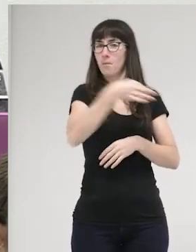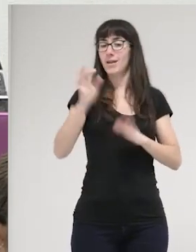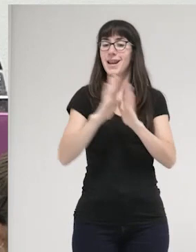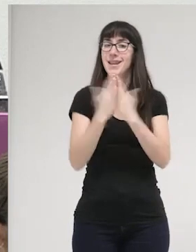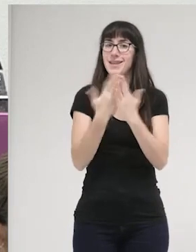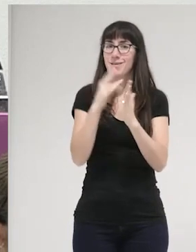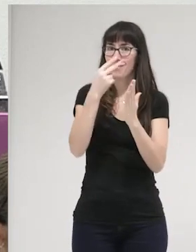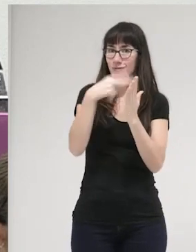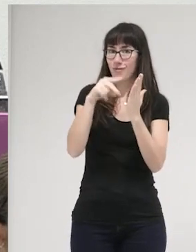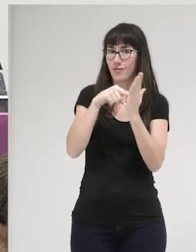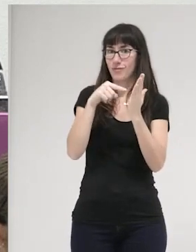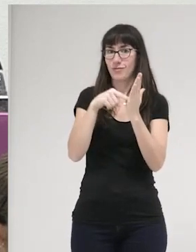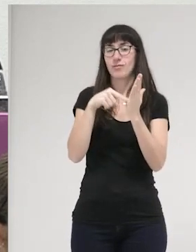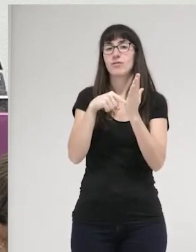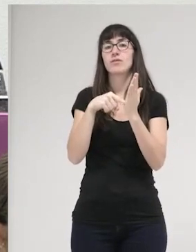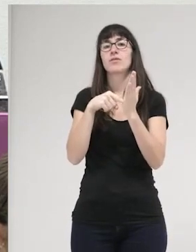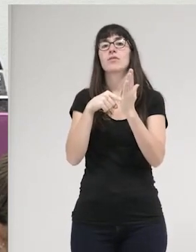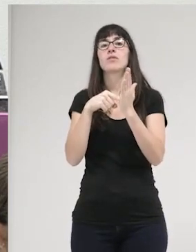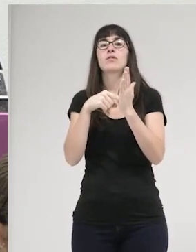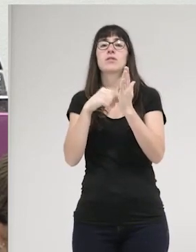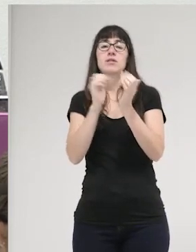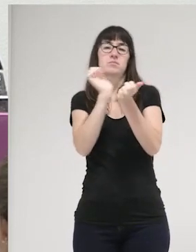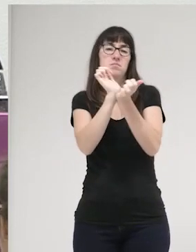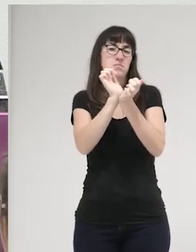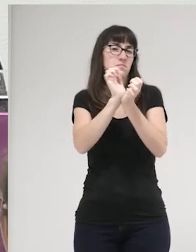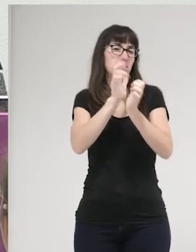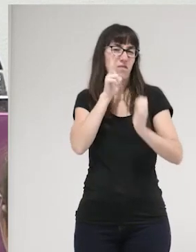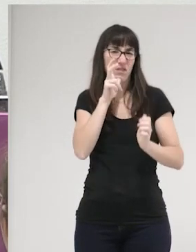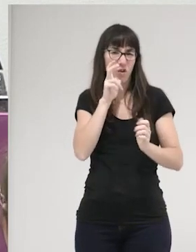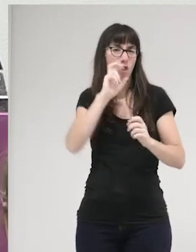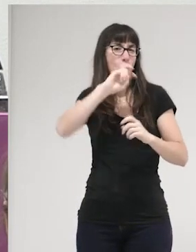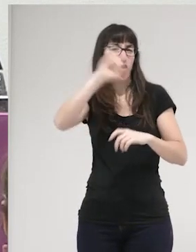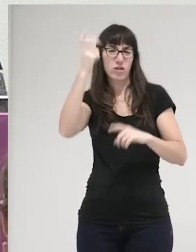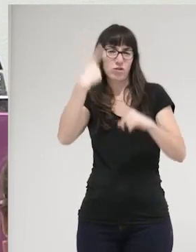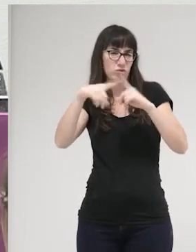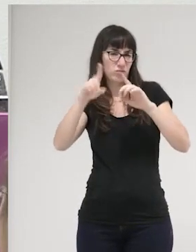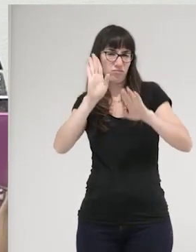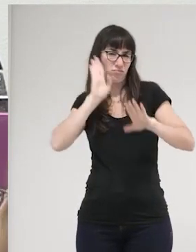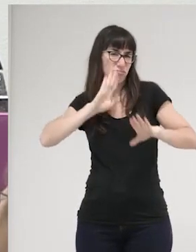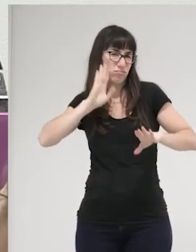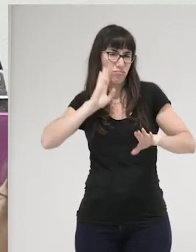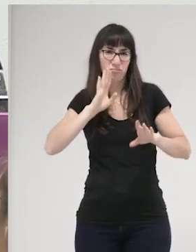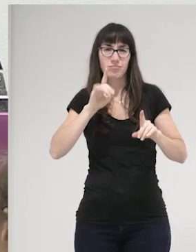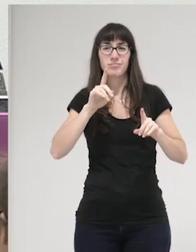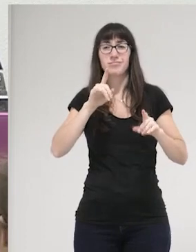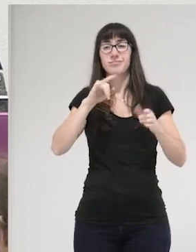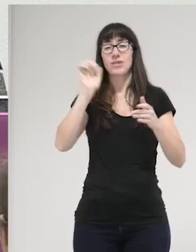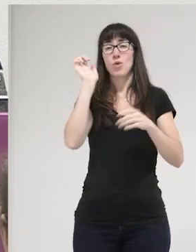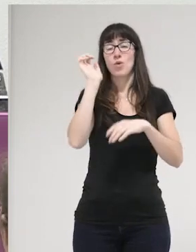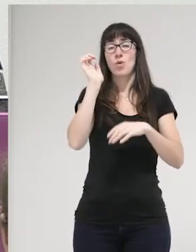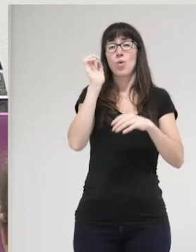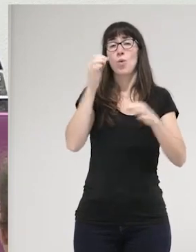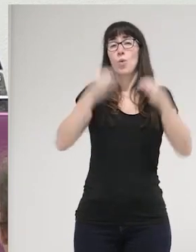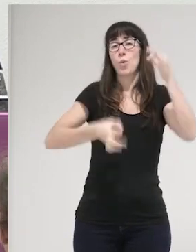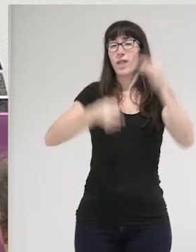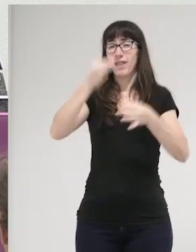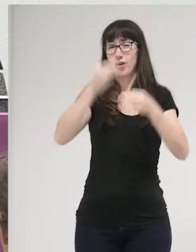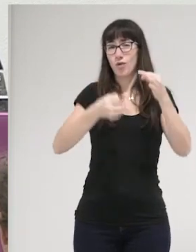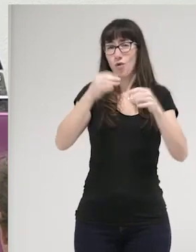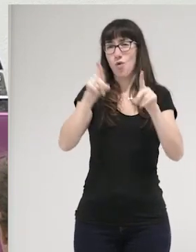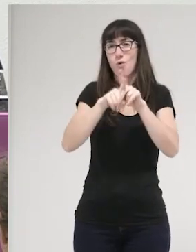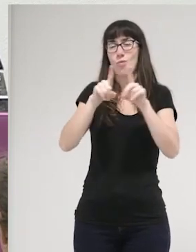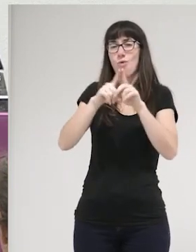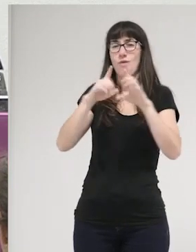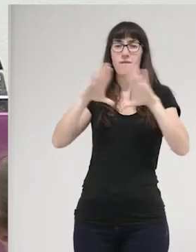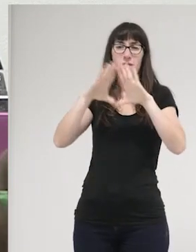Esposas nefastas y otras aberraciones, el dispositivo jurídico como red de construcción de la feminidad, en 2013.